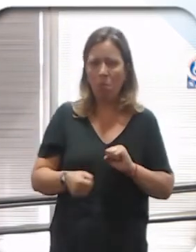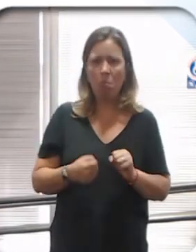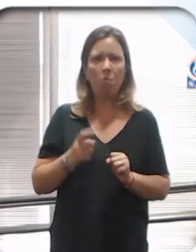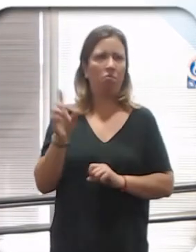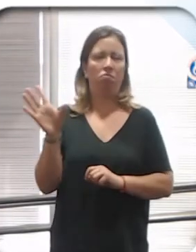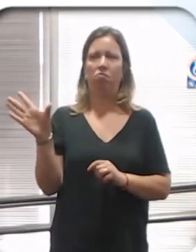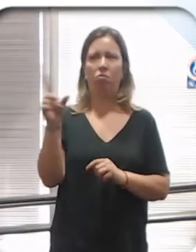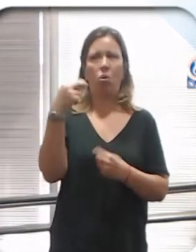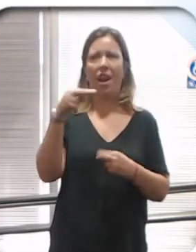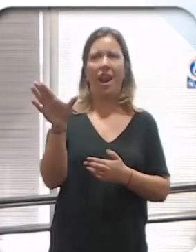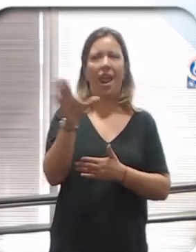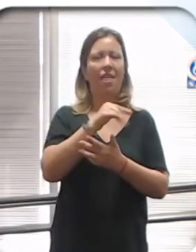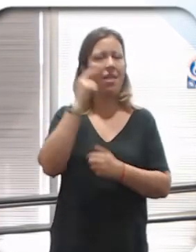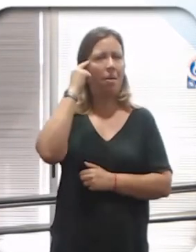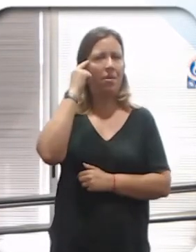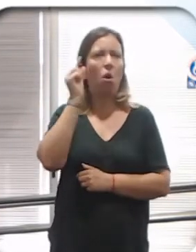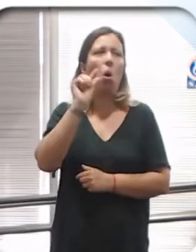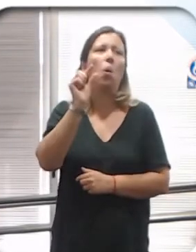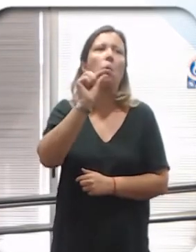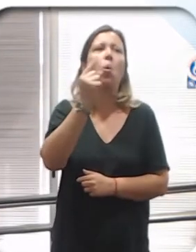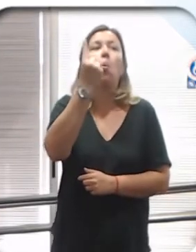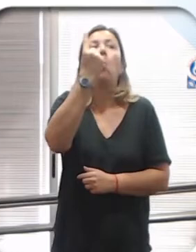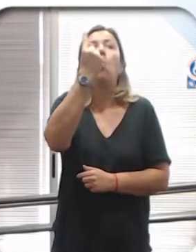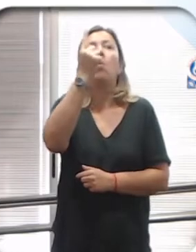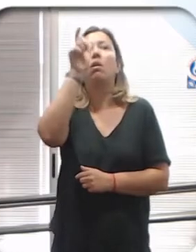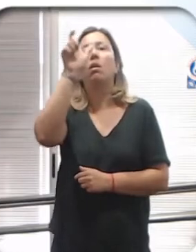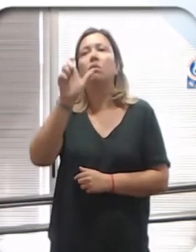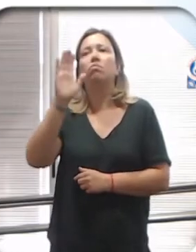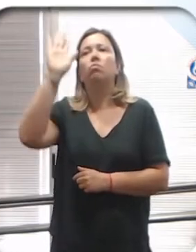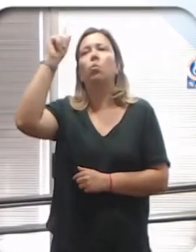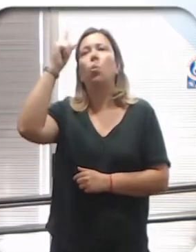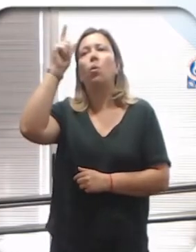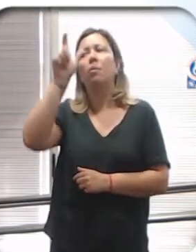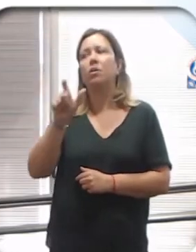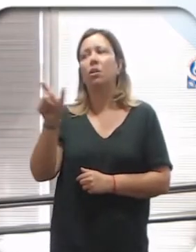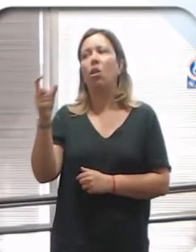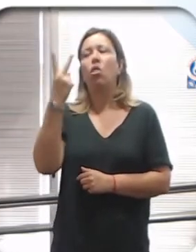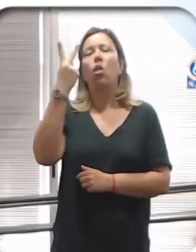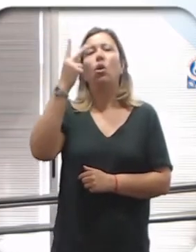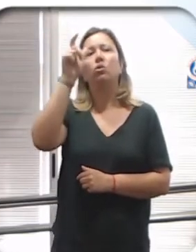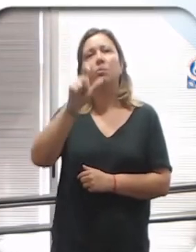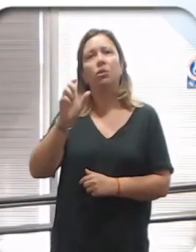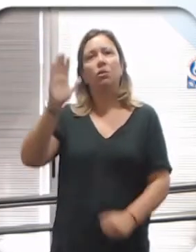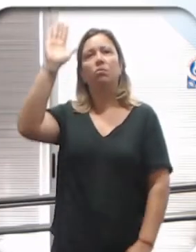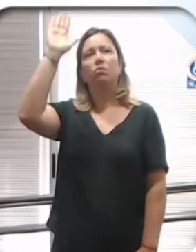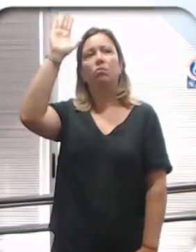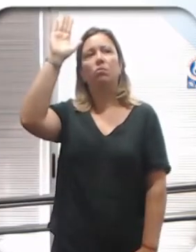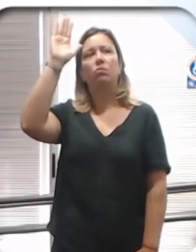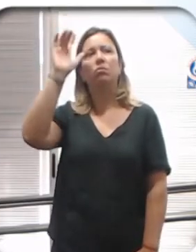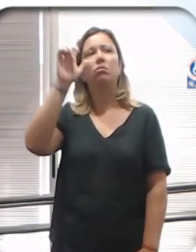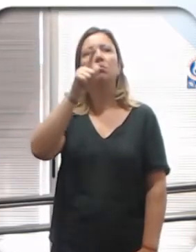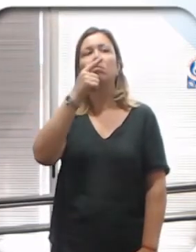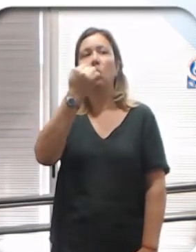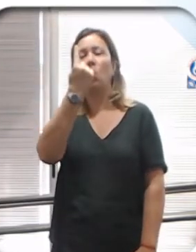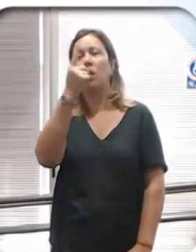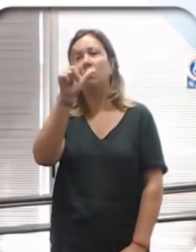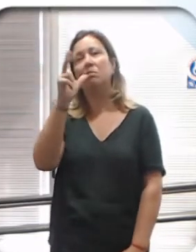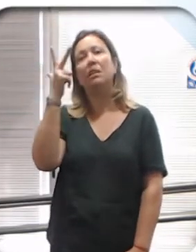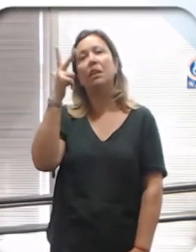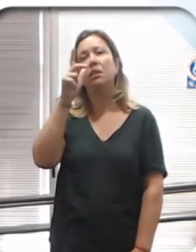Creo que ninguno. O muy pocos. Una. ¿Alguien más? Dos. ¿Alguien más?